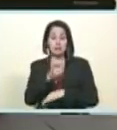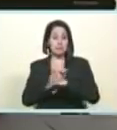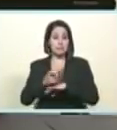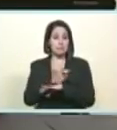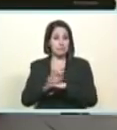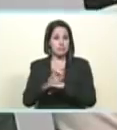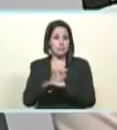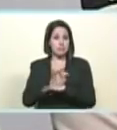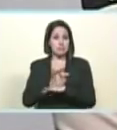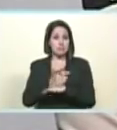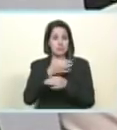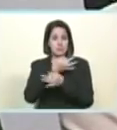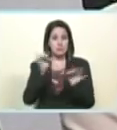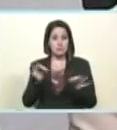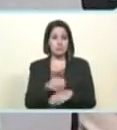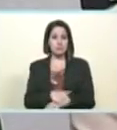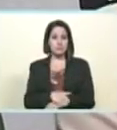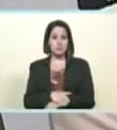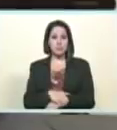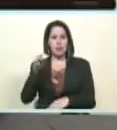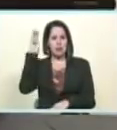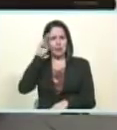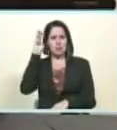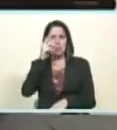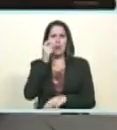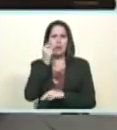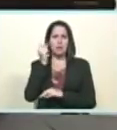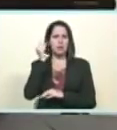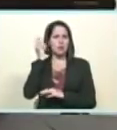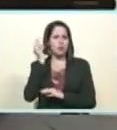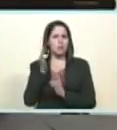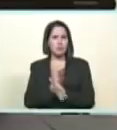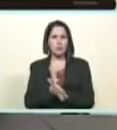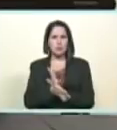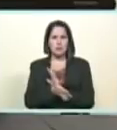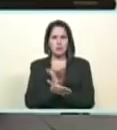correcto maestros y maestras de la patria